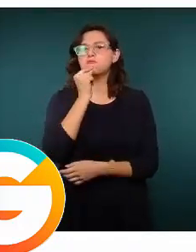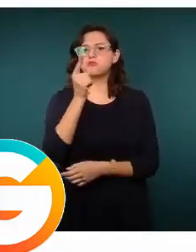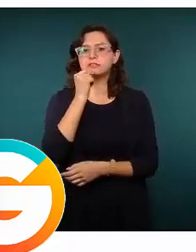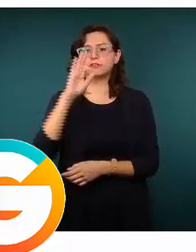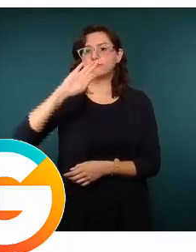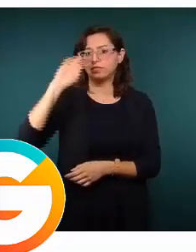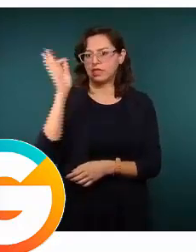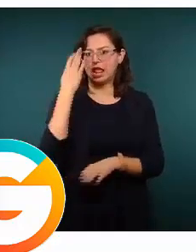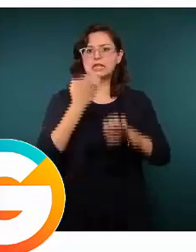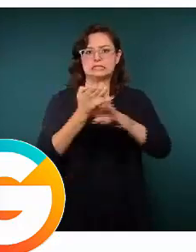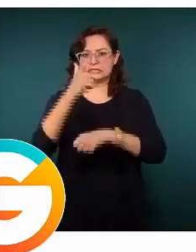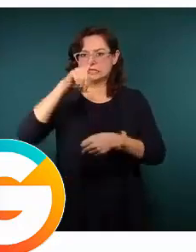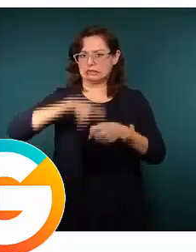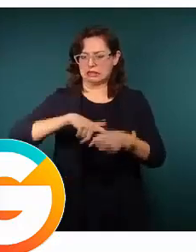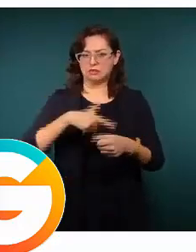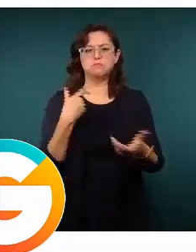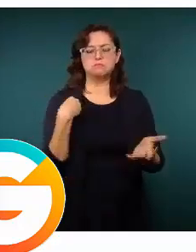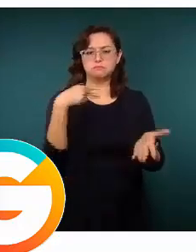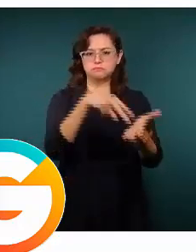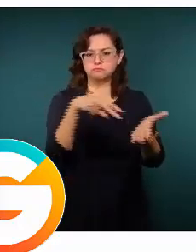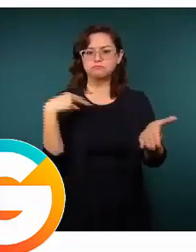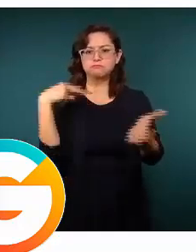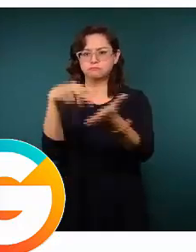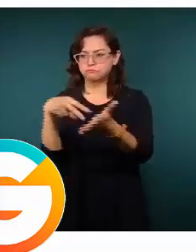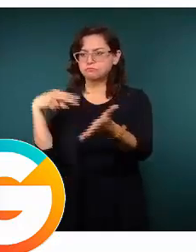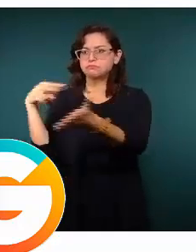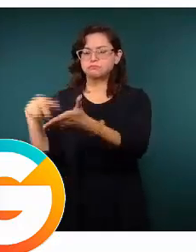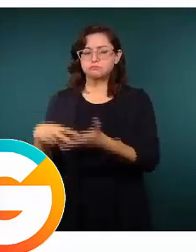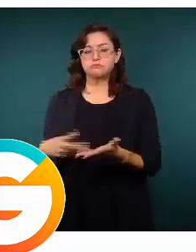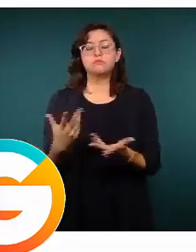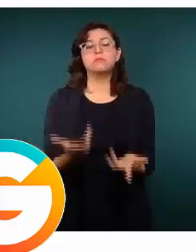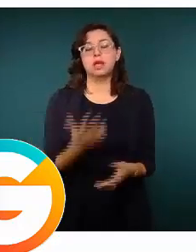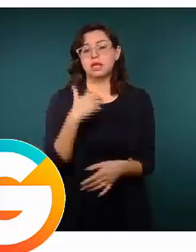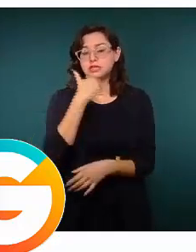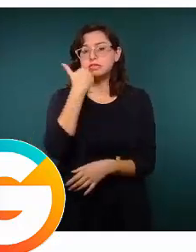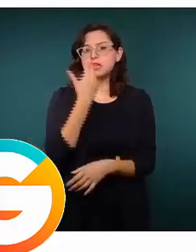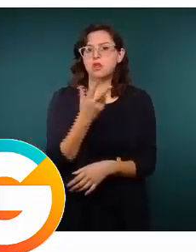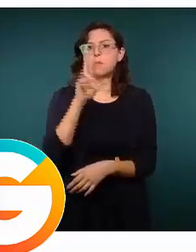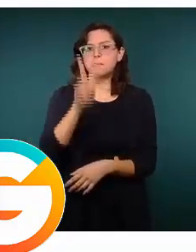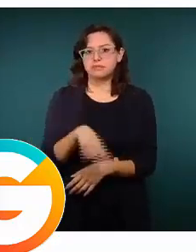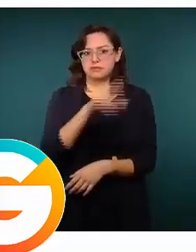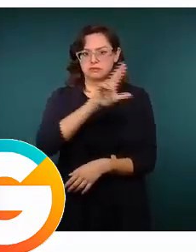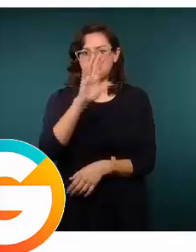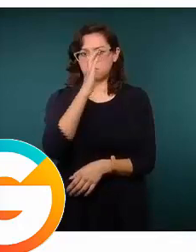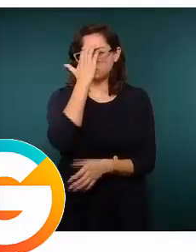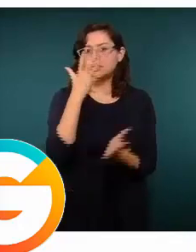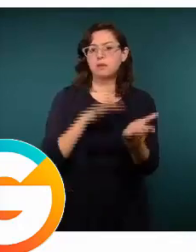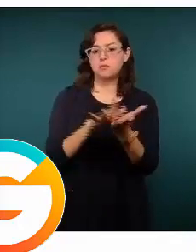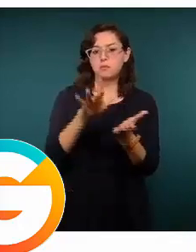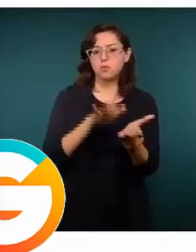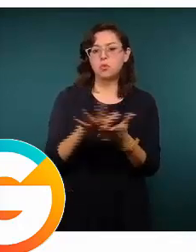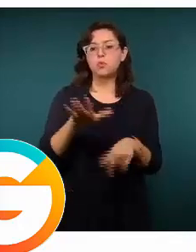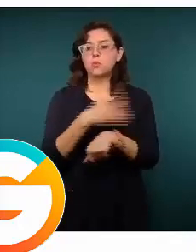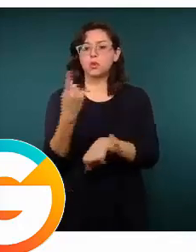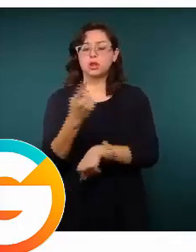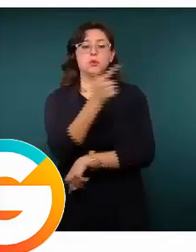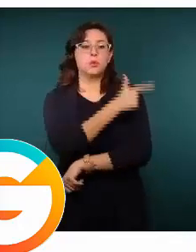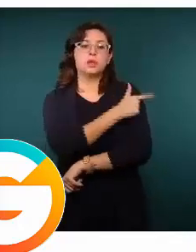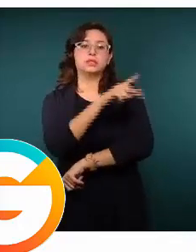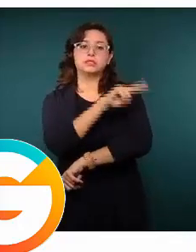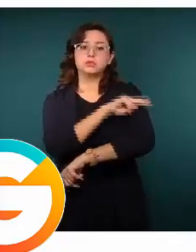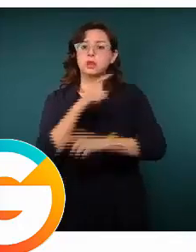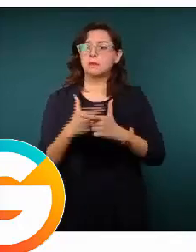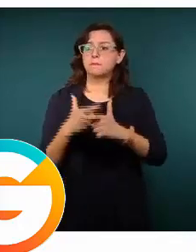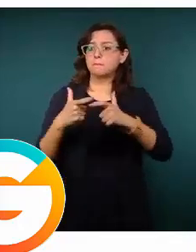El Estado de fuerza que tenemos, quiero reconocer el gran apoyo porque se ha venido incrementando el número de elementos de la Guardia Nacional.